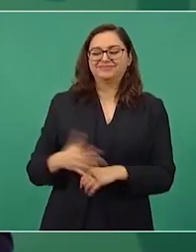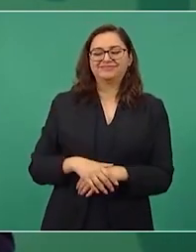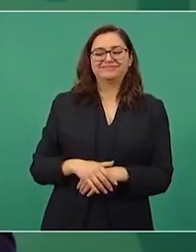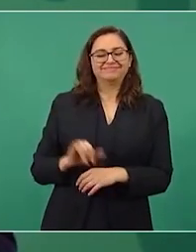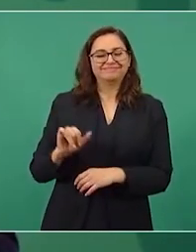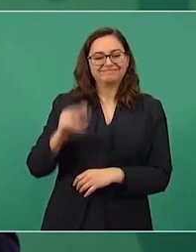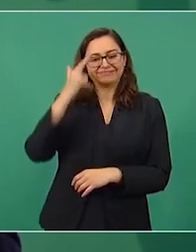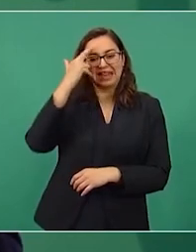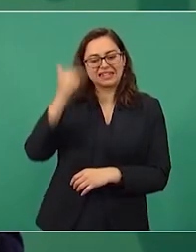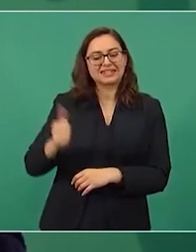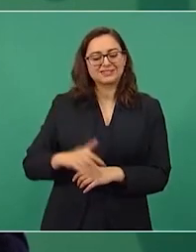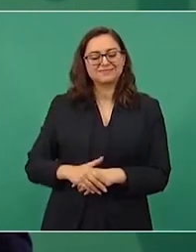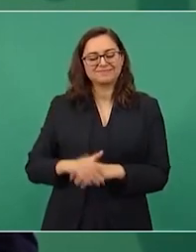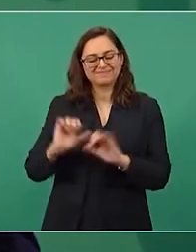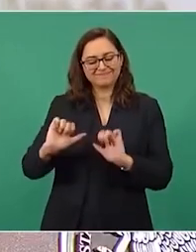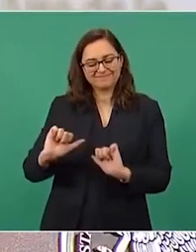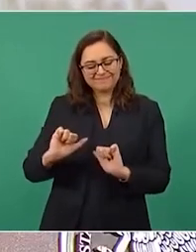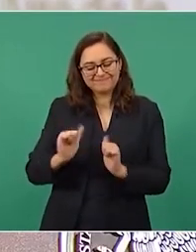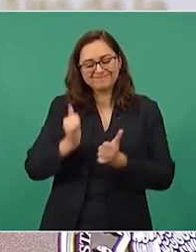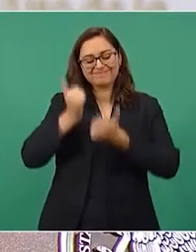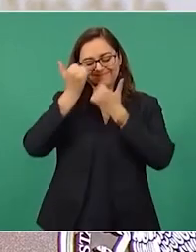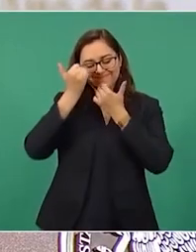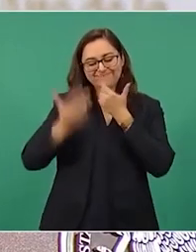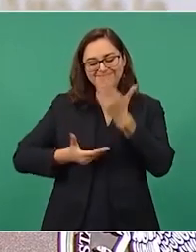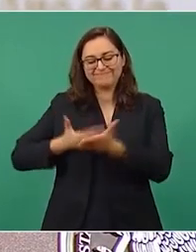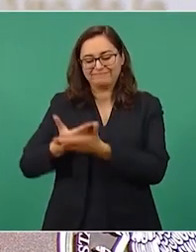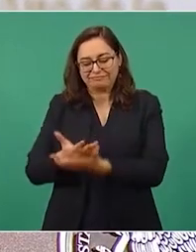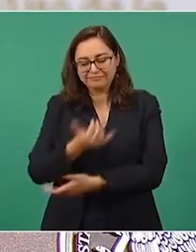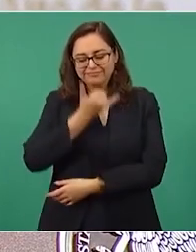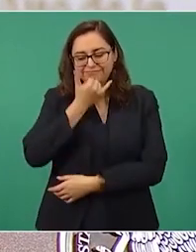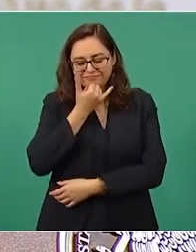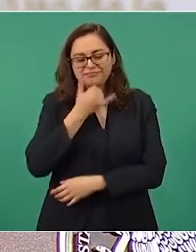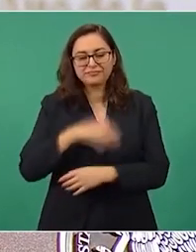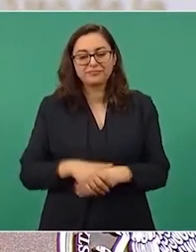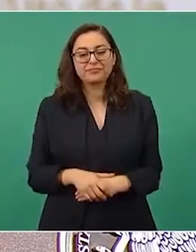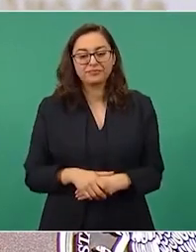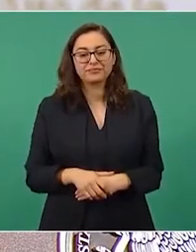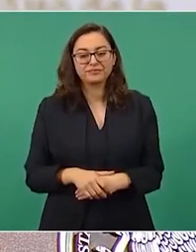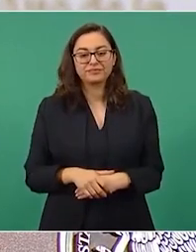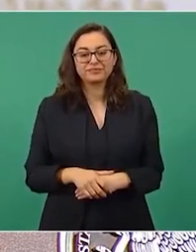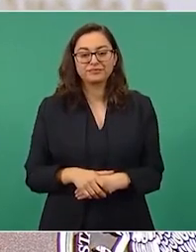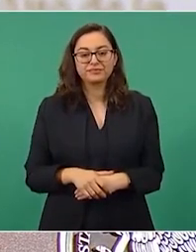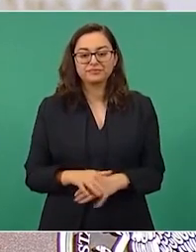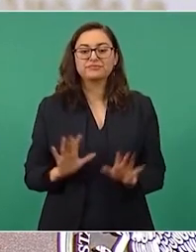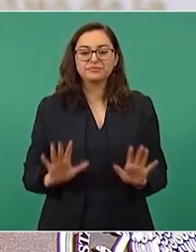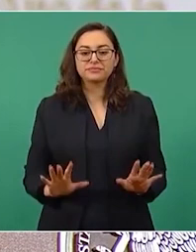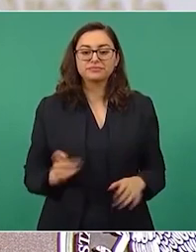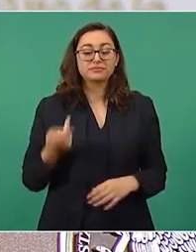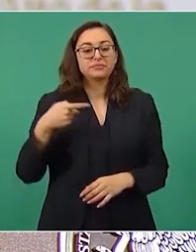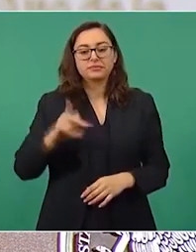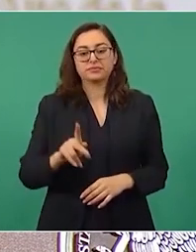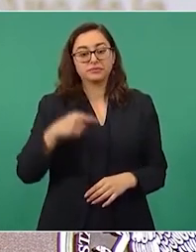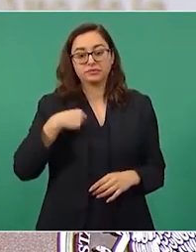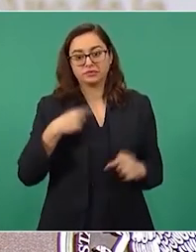me están hasta ofreciendo disculpas. Nada más que por dignidad no puedo